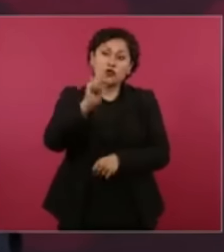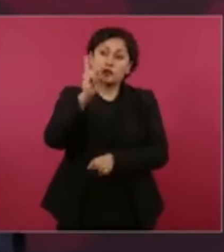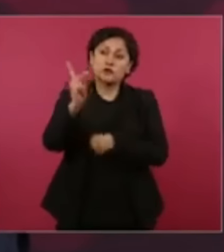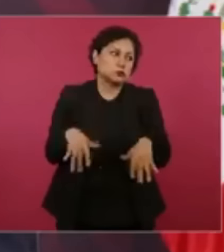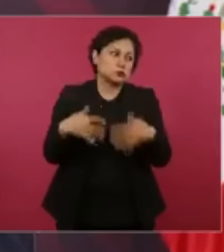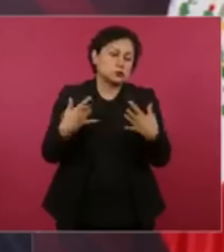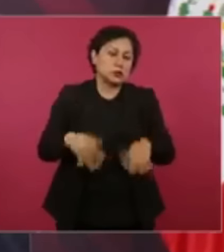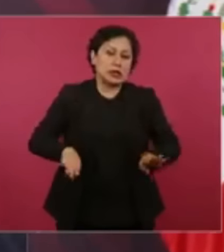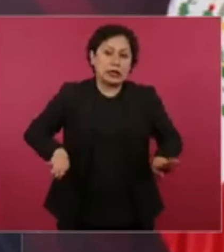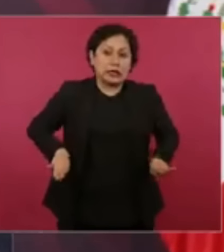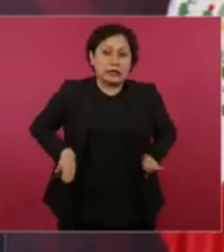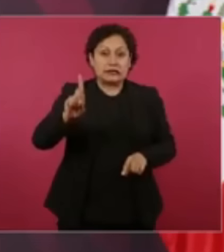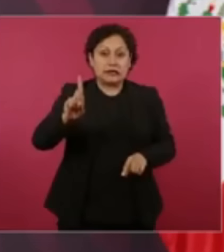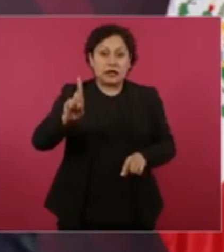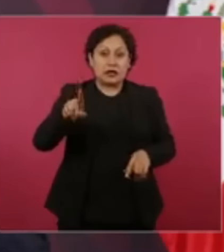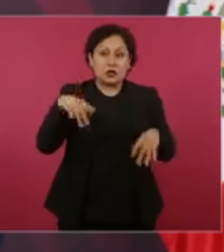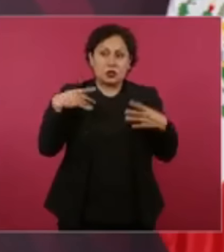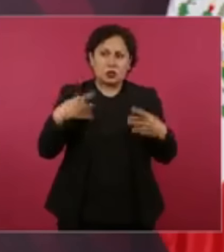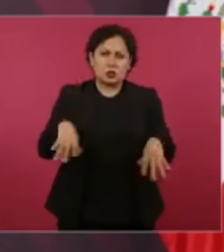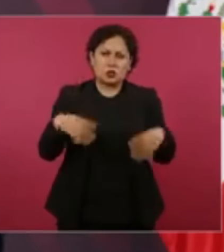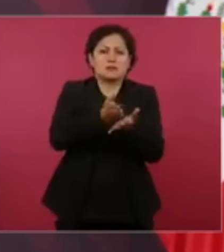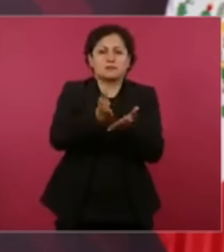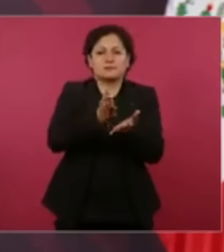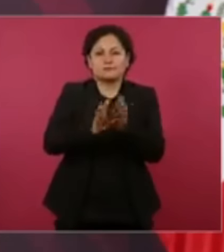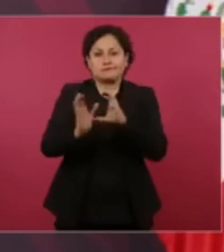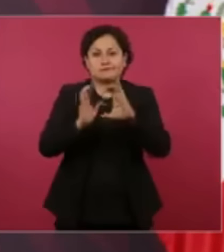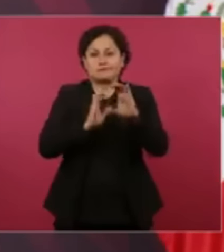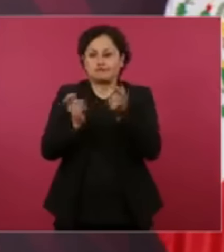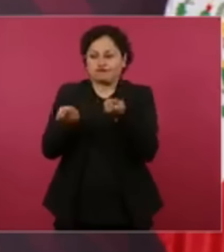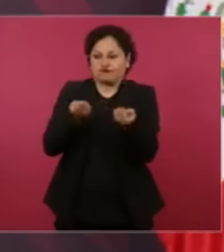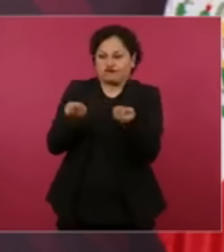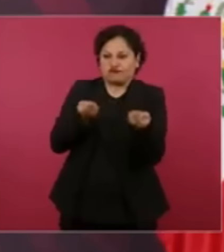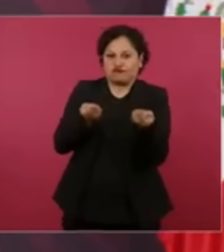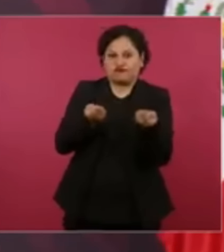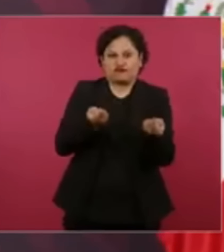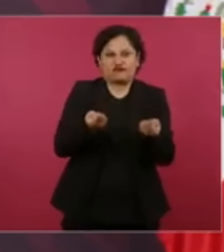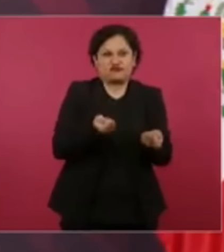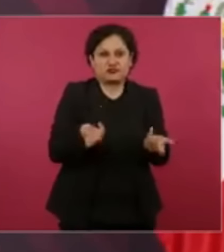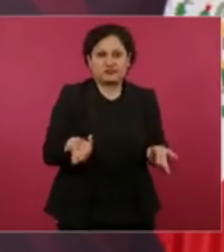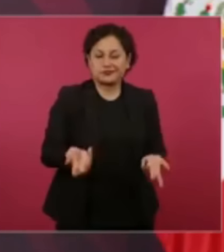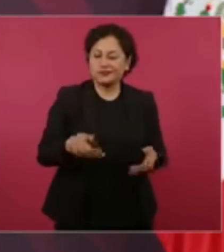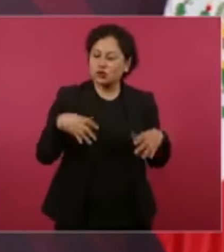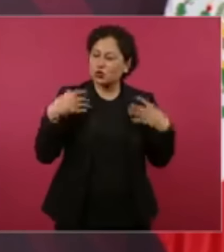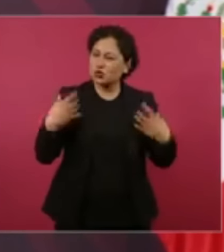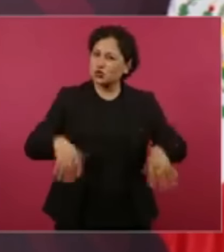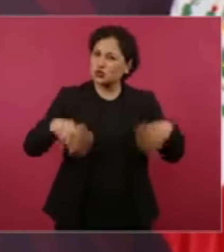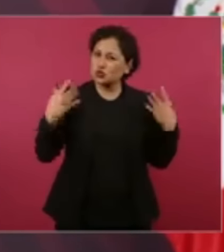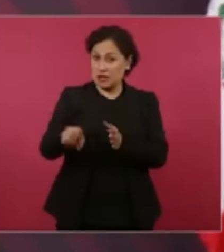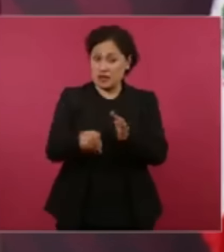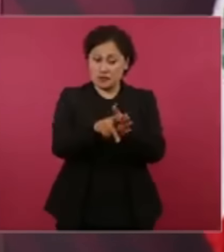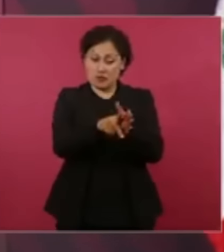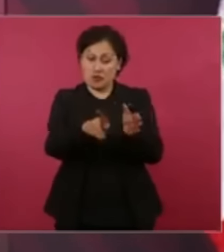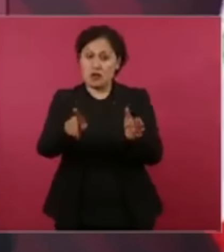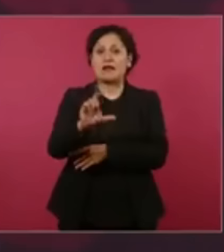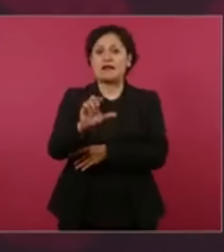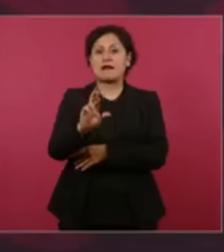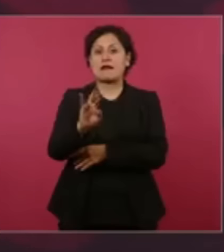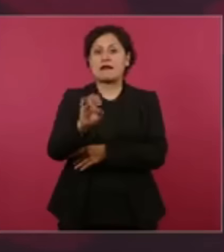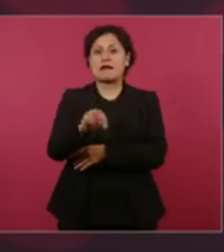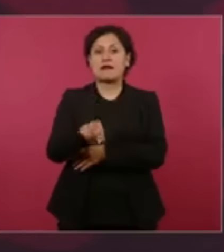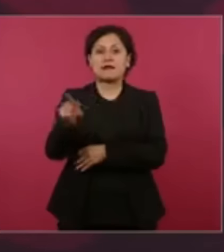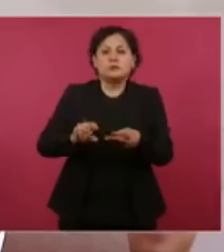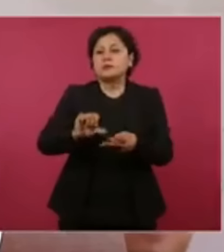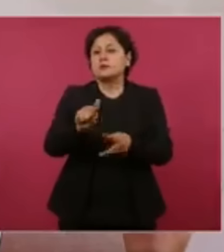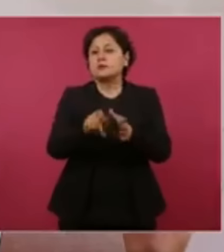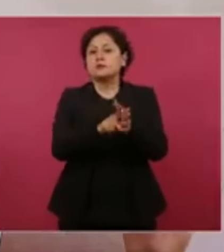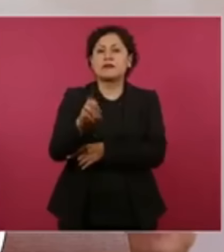derecha ha avanzado mucho con el control mediático. Ahí está todavía el Clarín en Argentina. El